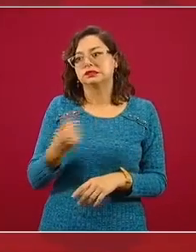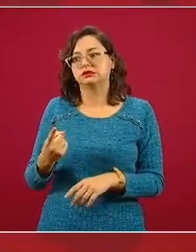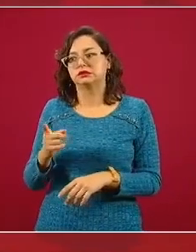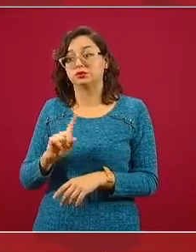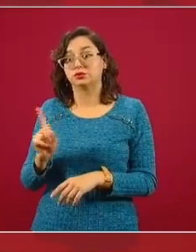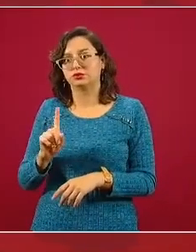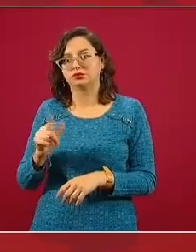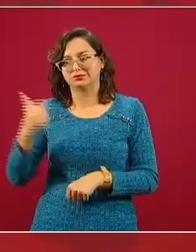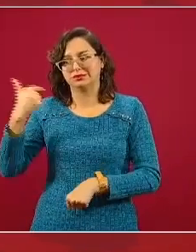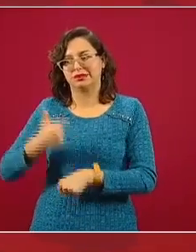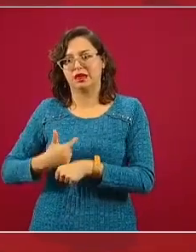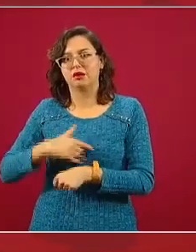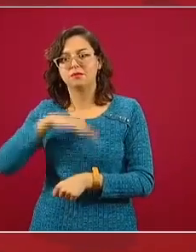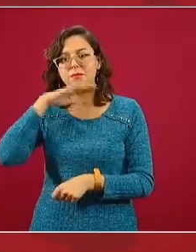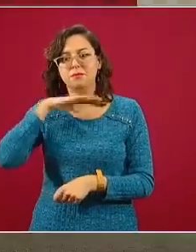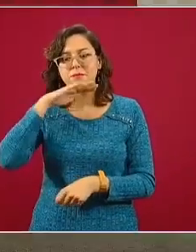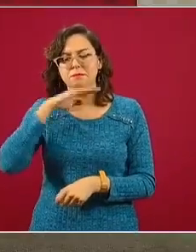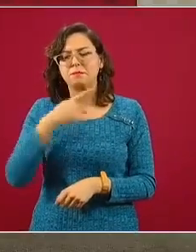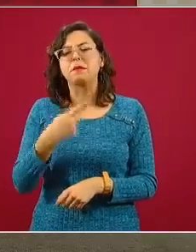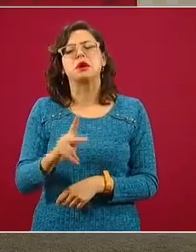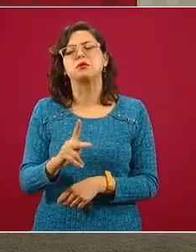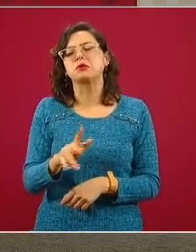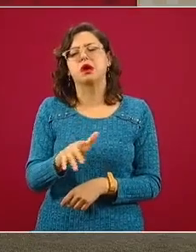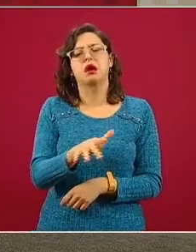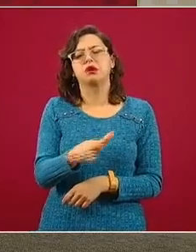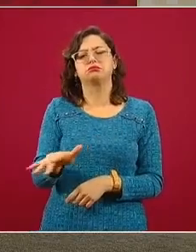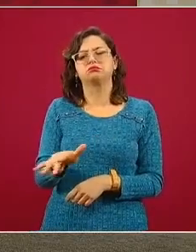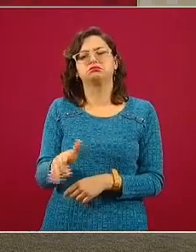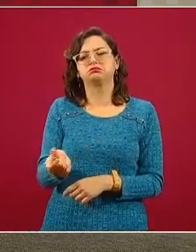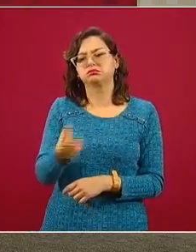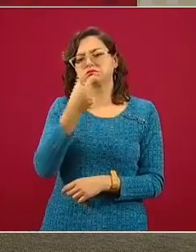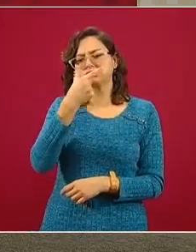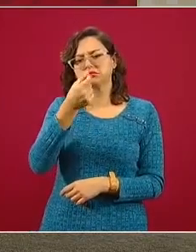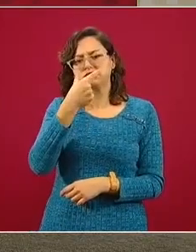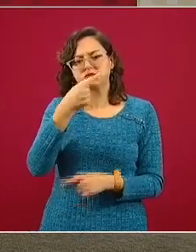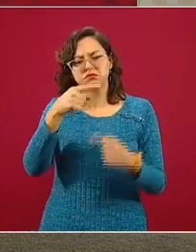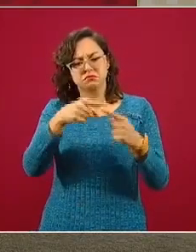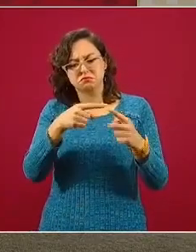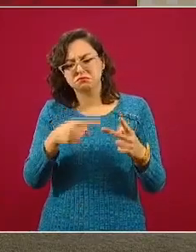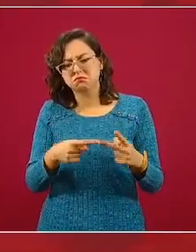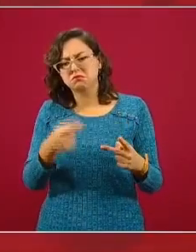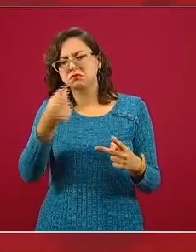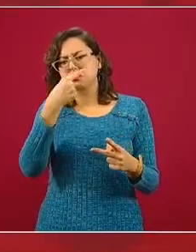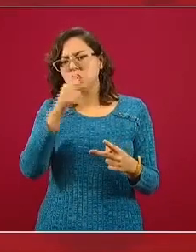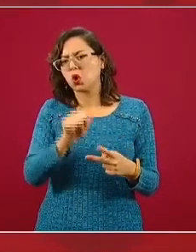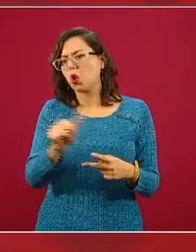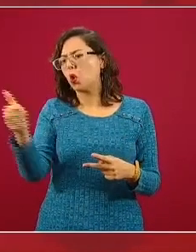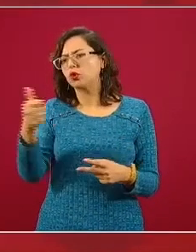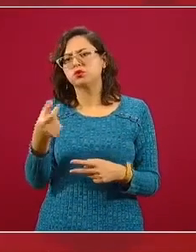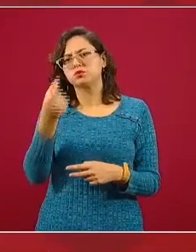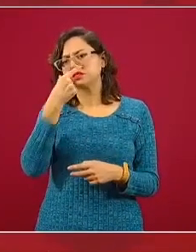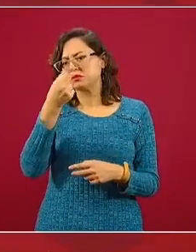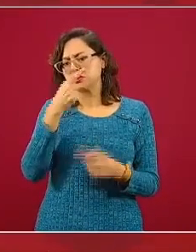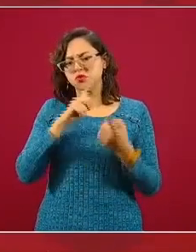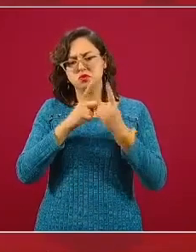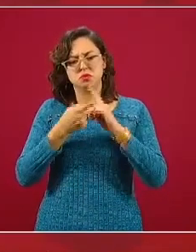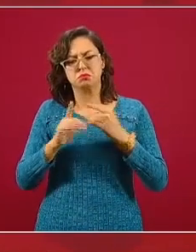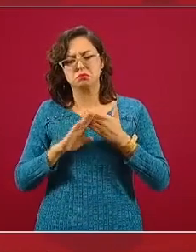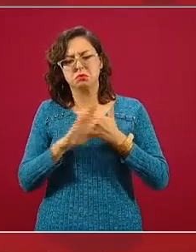resumen, no, ni los medicamentos que mencionan el alparazolam o la sertralina, ni otros antidepresivos